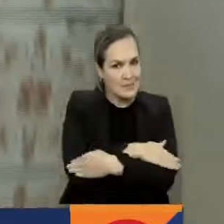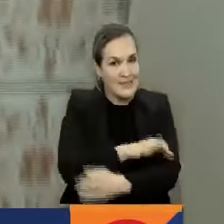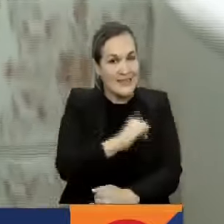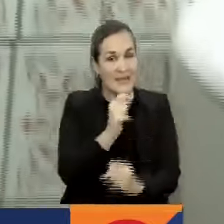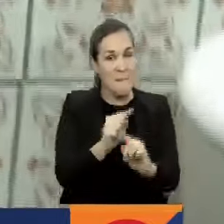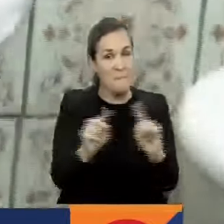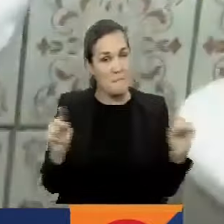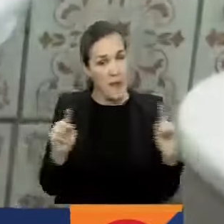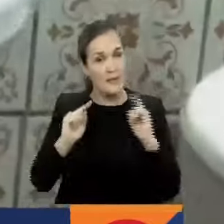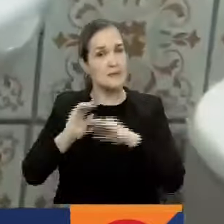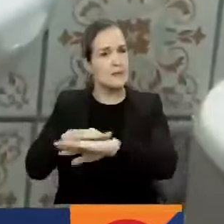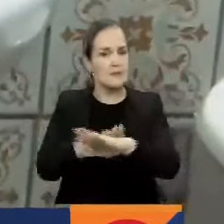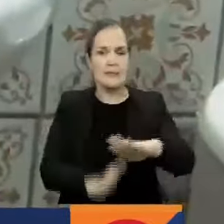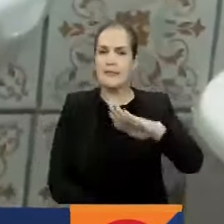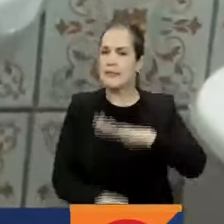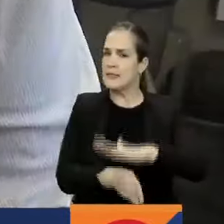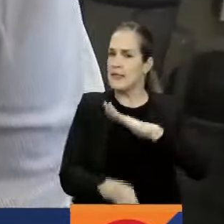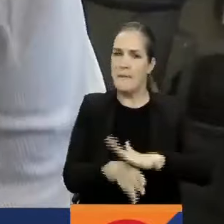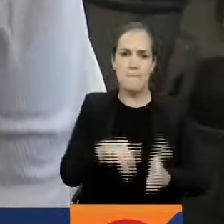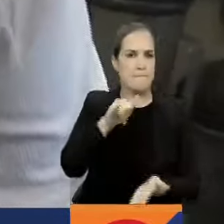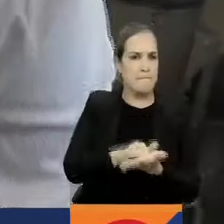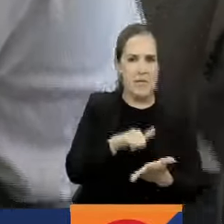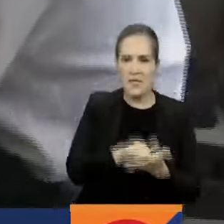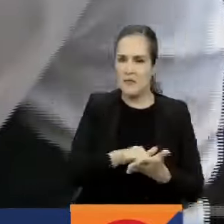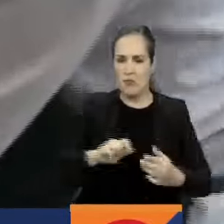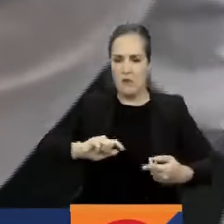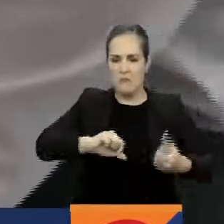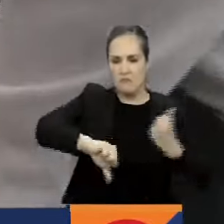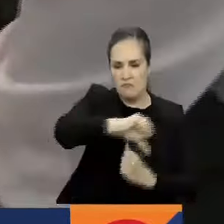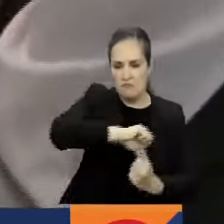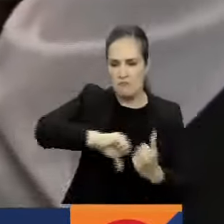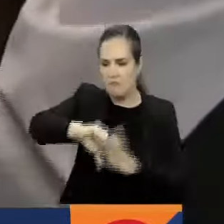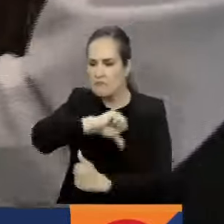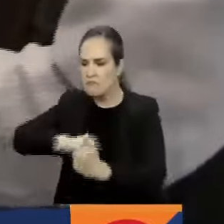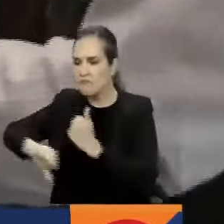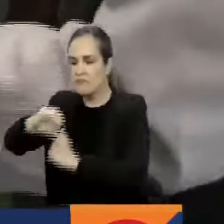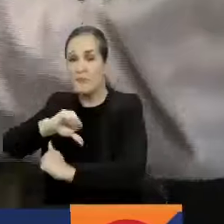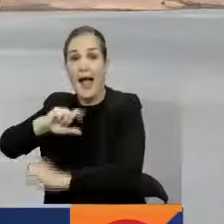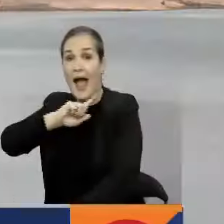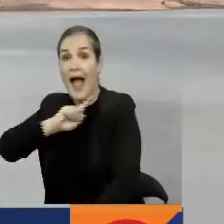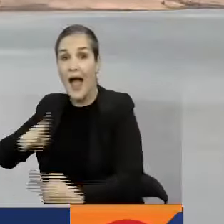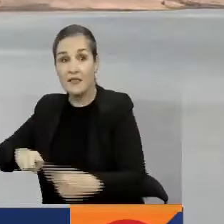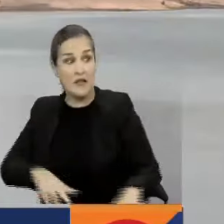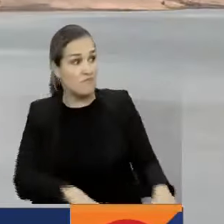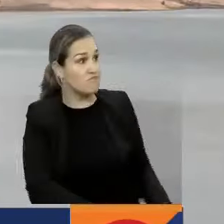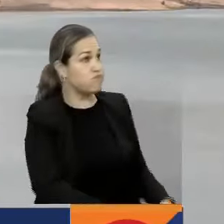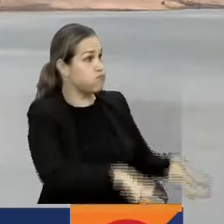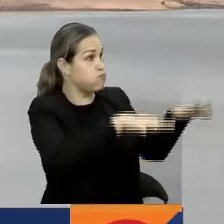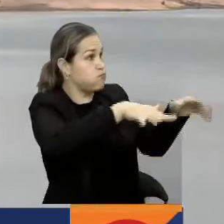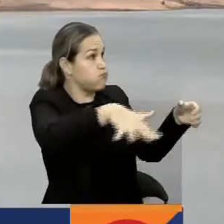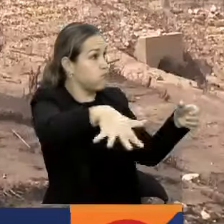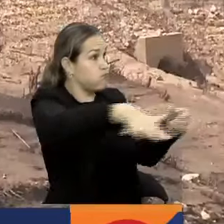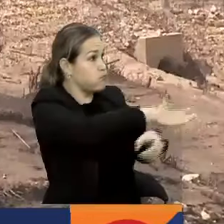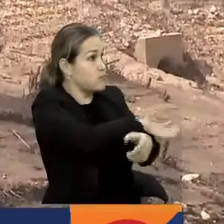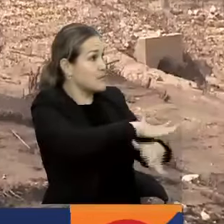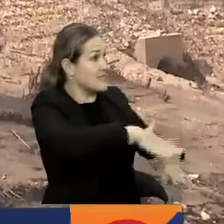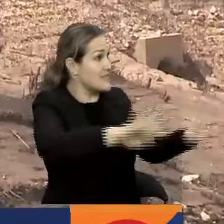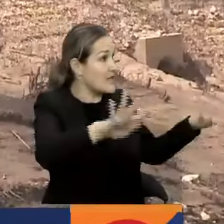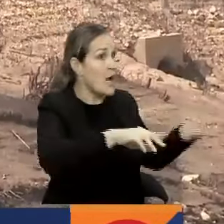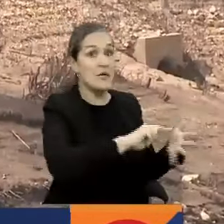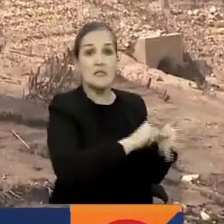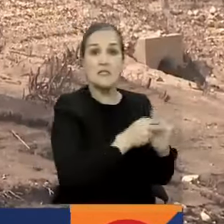aseguran que mantendrán la suspensión del servicio por zonas durante 24 horas hasta lograr los niveles óptimos que descarten el riesgo de